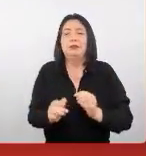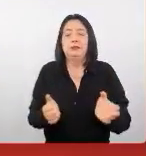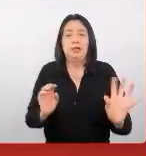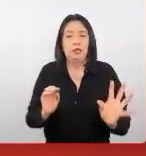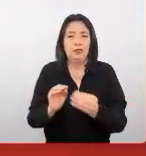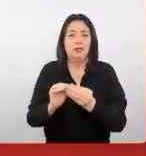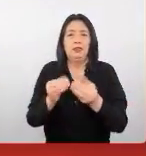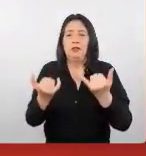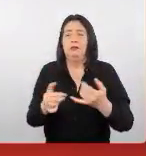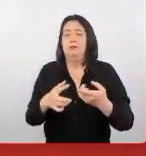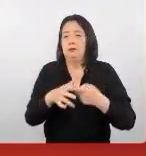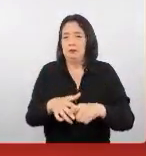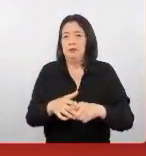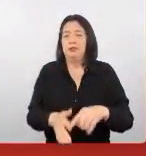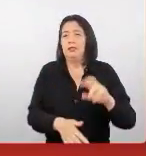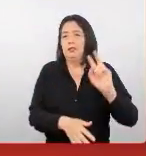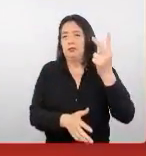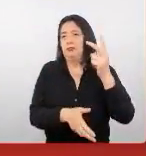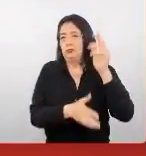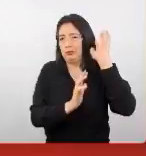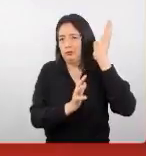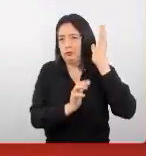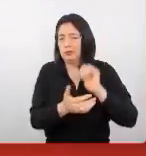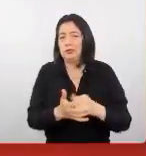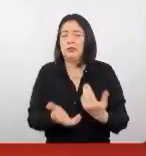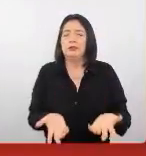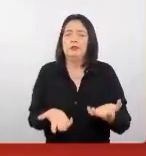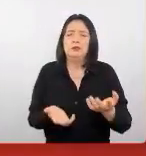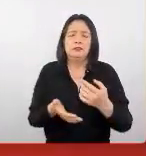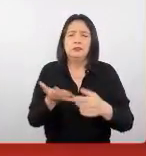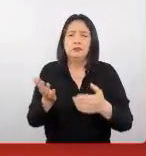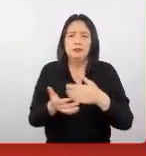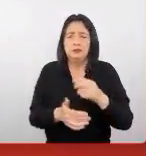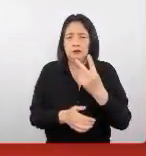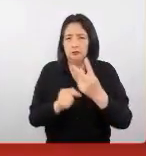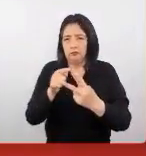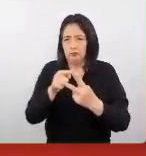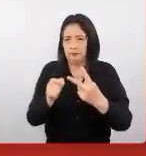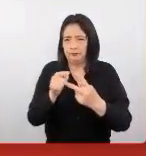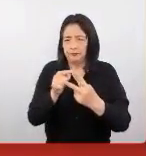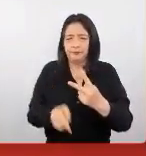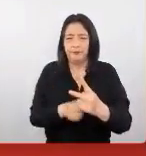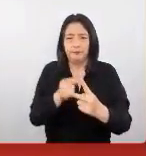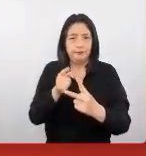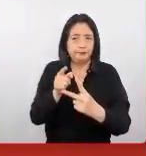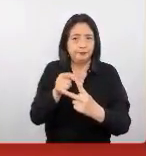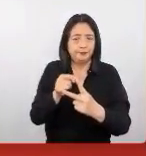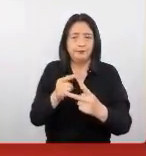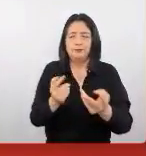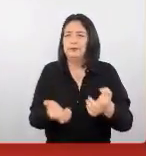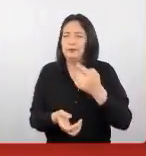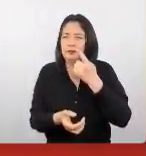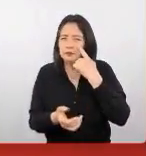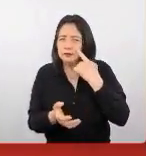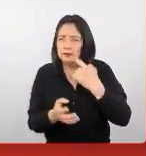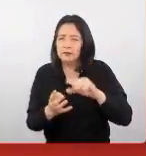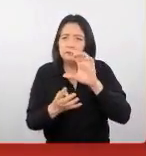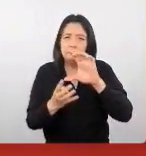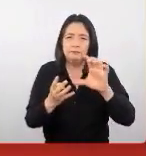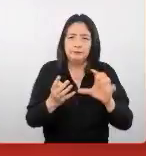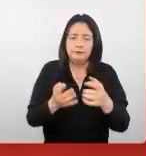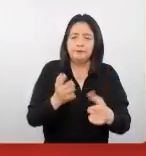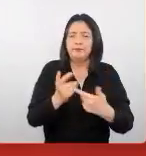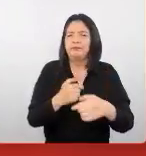dar inicio a nuestra segunda capacitación, la cual estará dividida en dos bloques. El primer bloque vamos a conocer las características de los